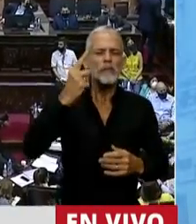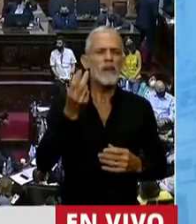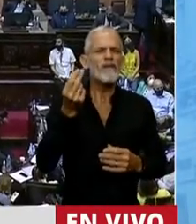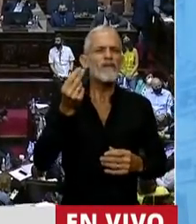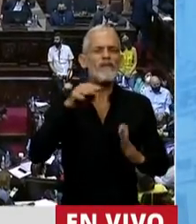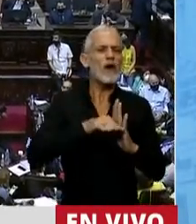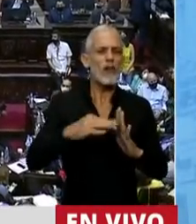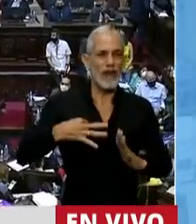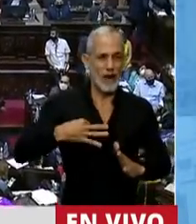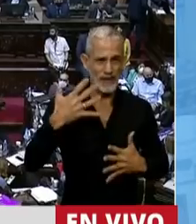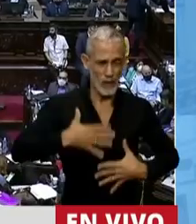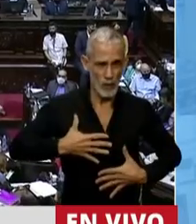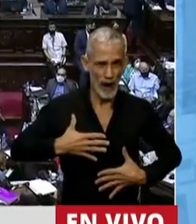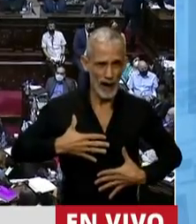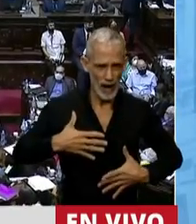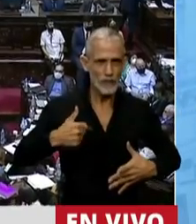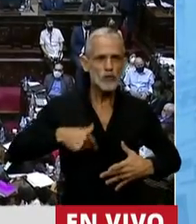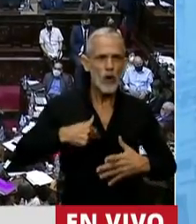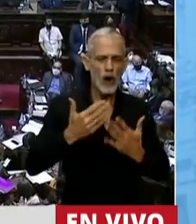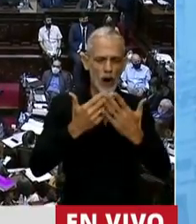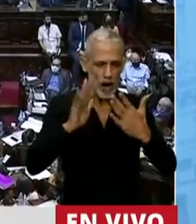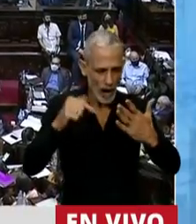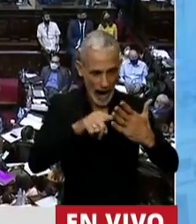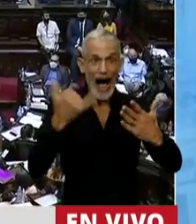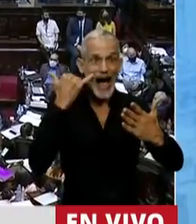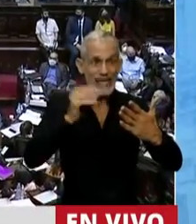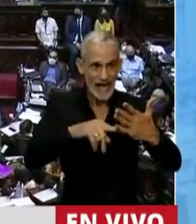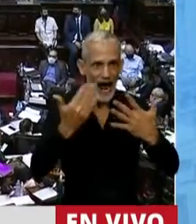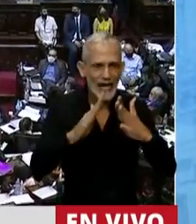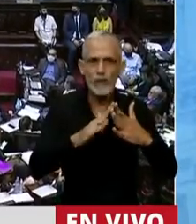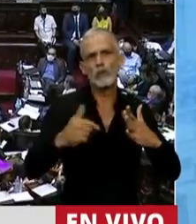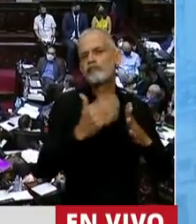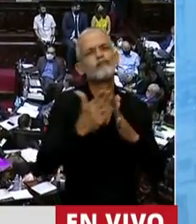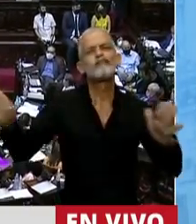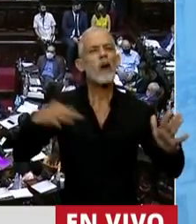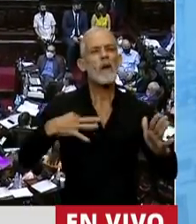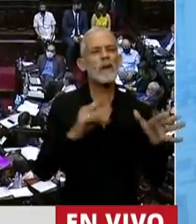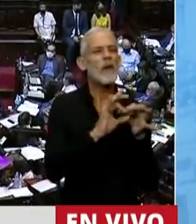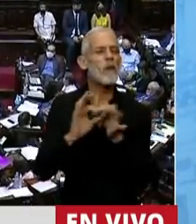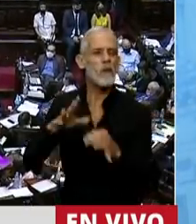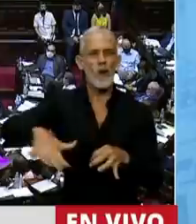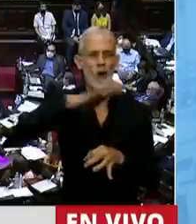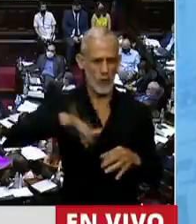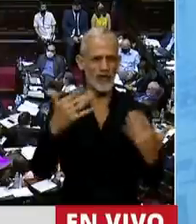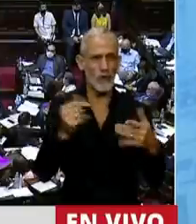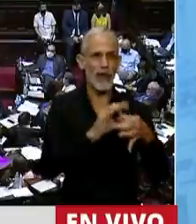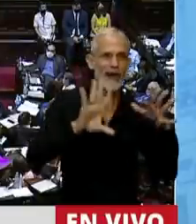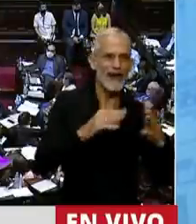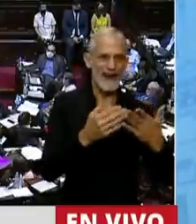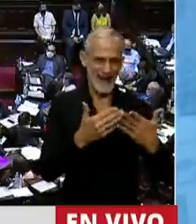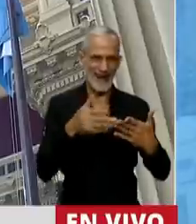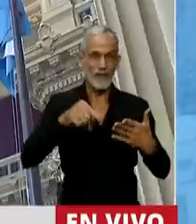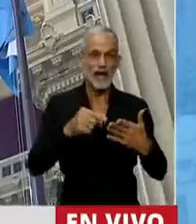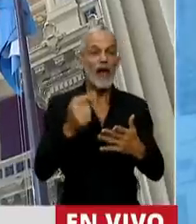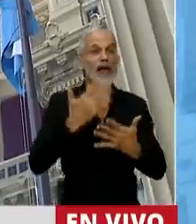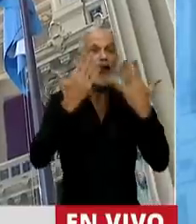valor de la vida humana. Nos reconocemos libres y a partir de ahí construimos el resto de nuestra vida en comunidad. En el Día Universal